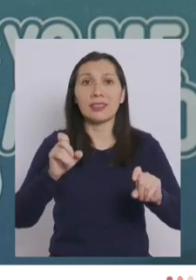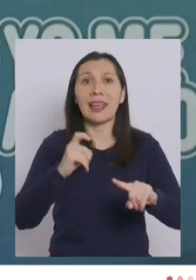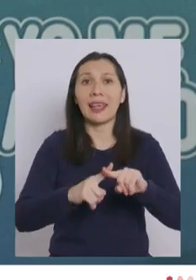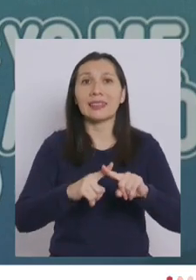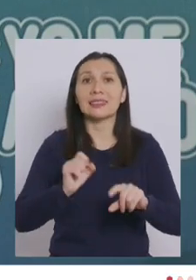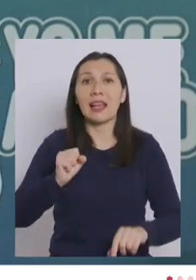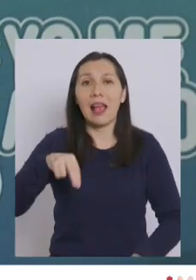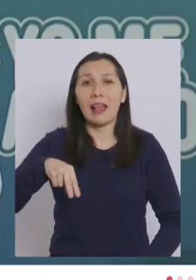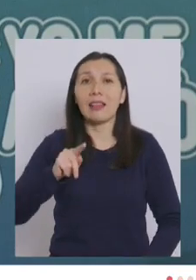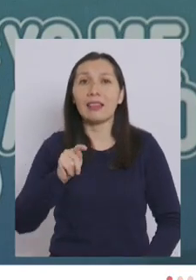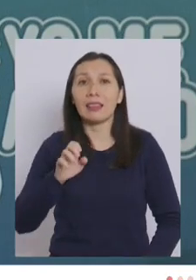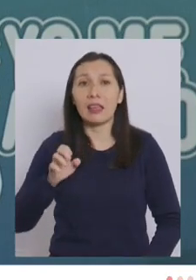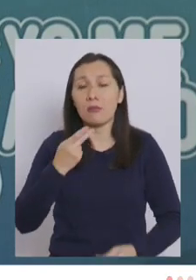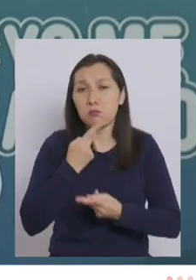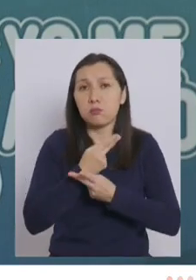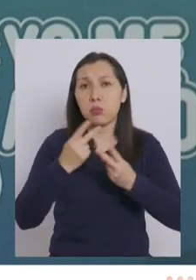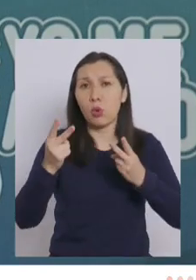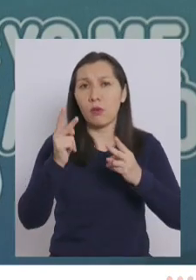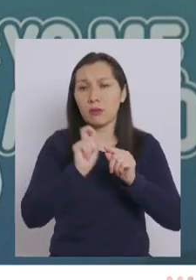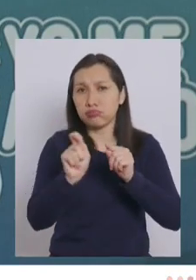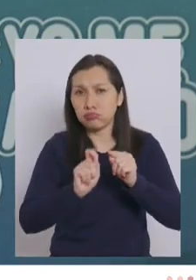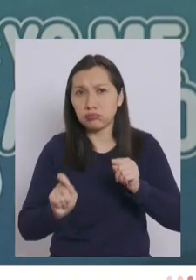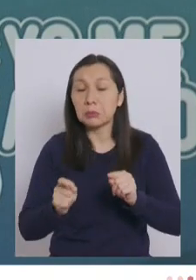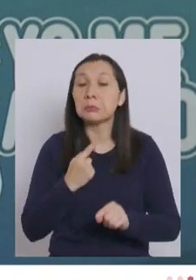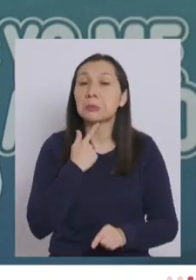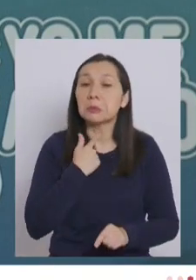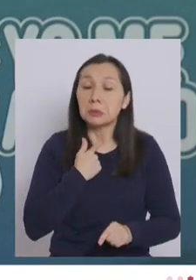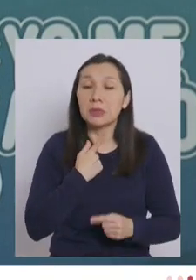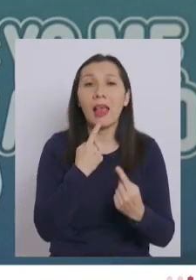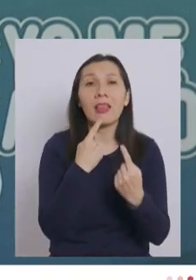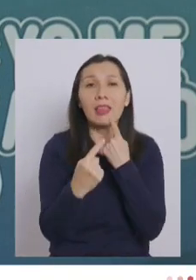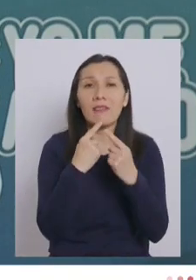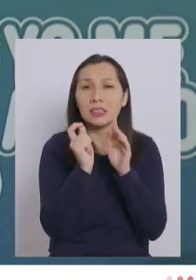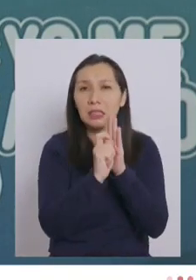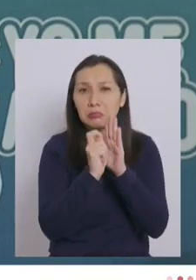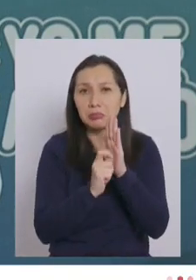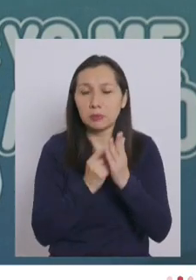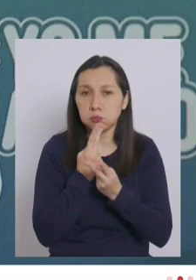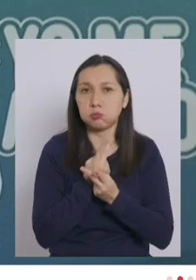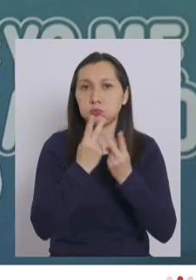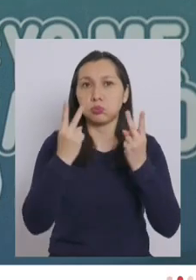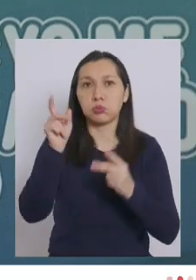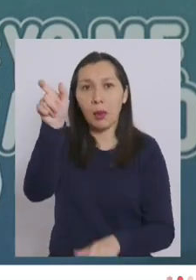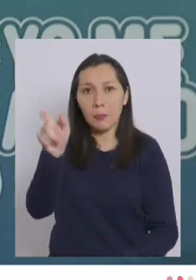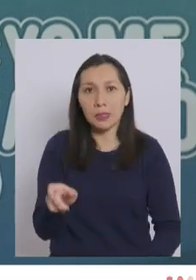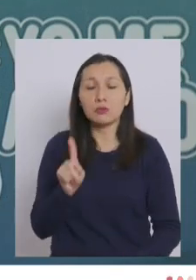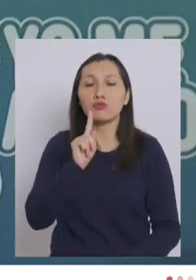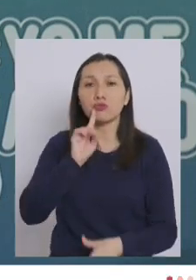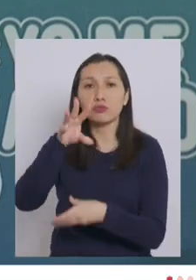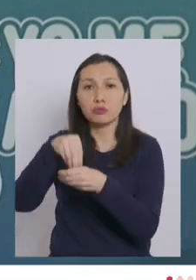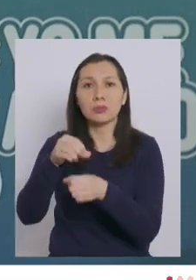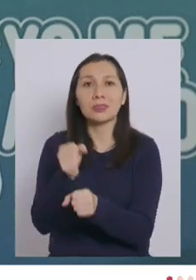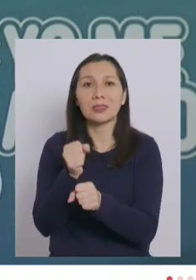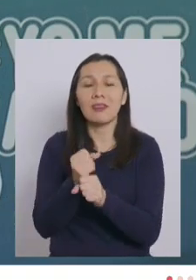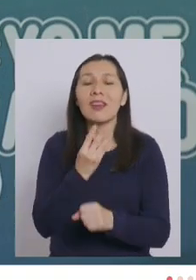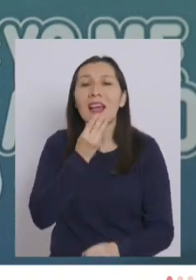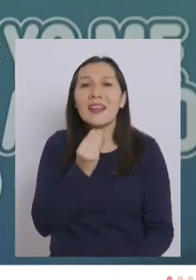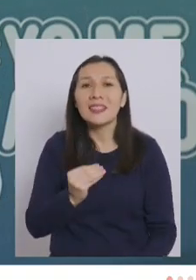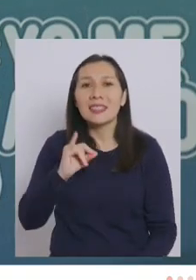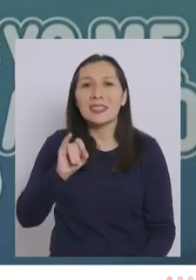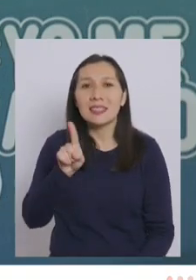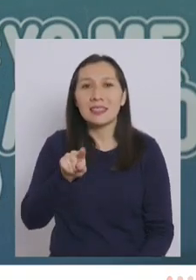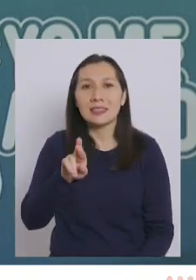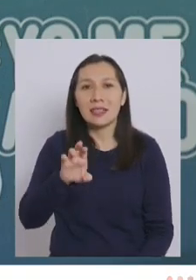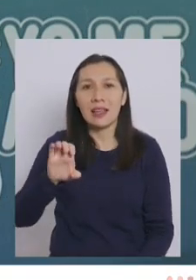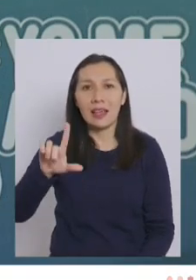-ante, publica un artículo muy interesante, una entrevista a una persona que trabaja en Israel y